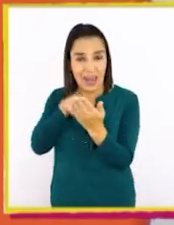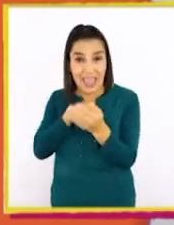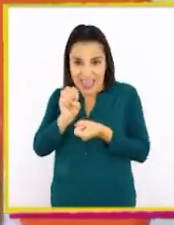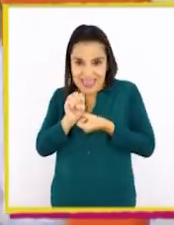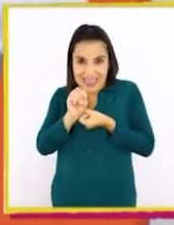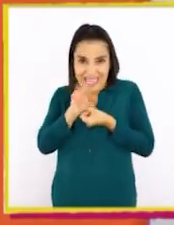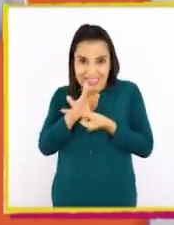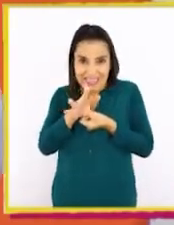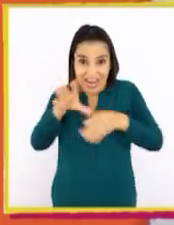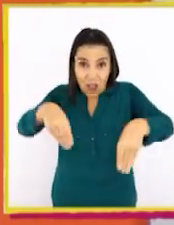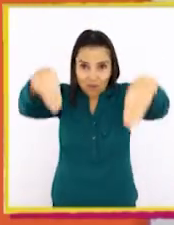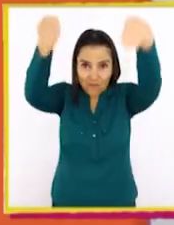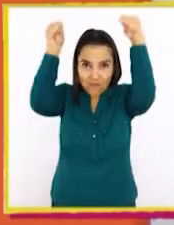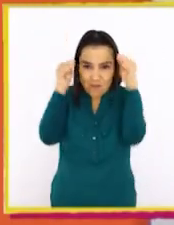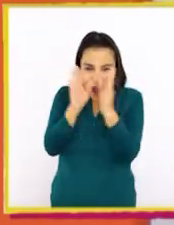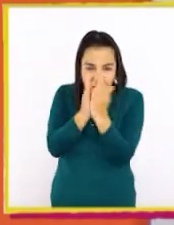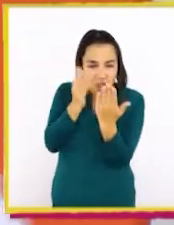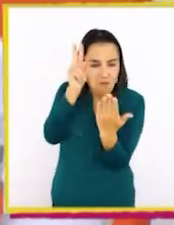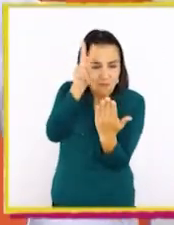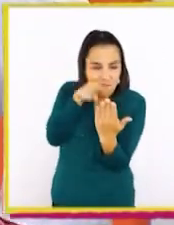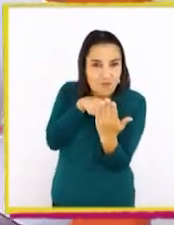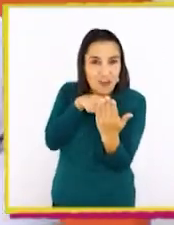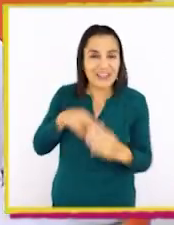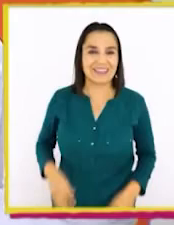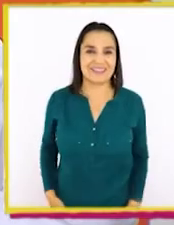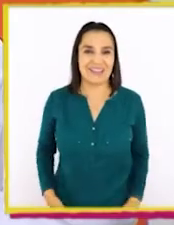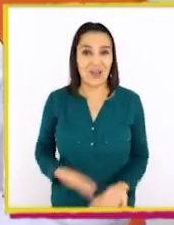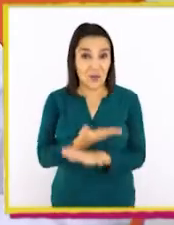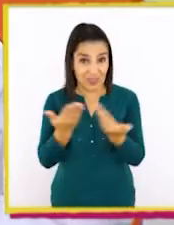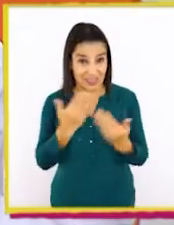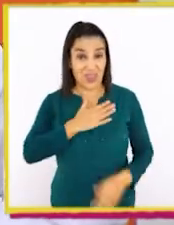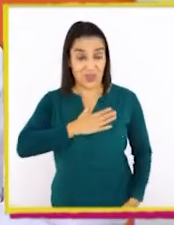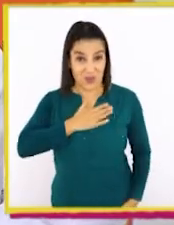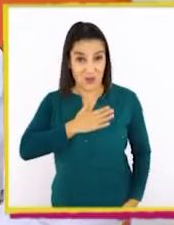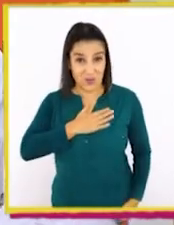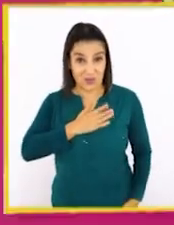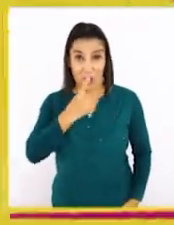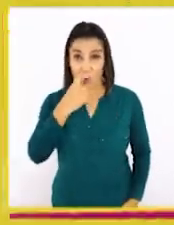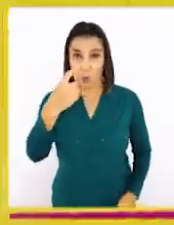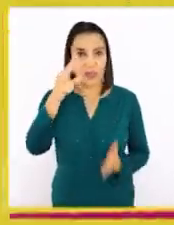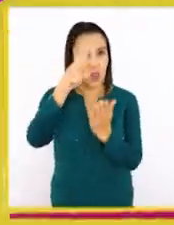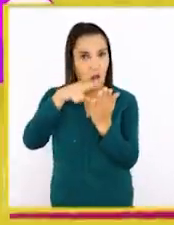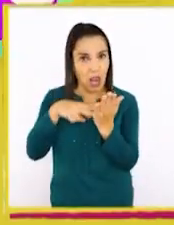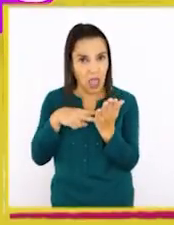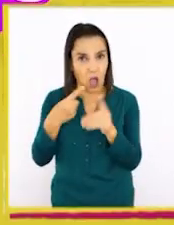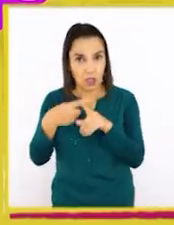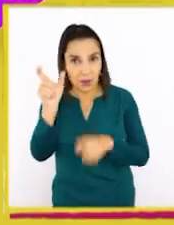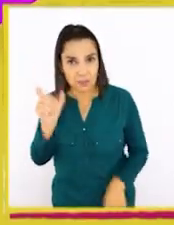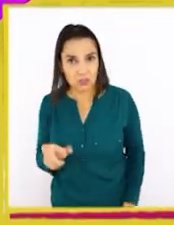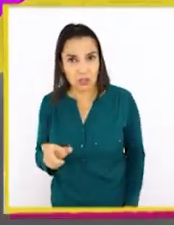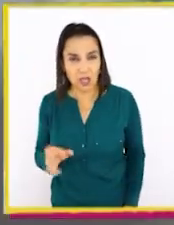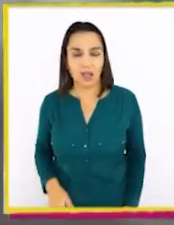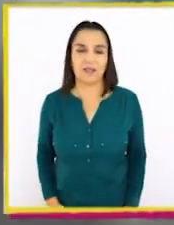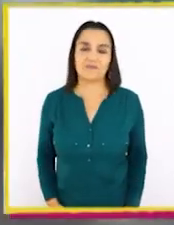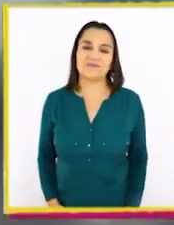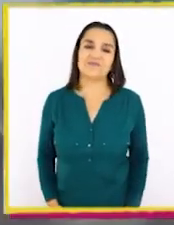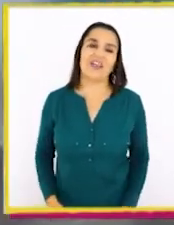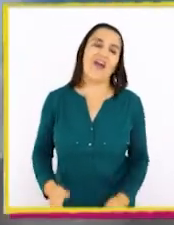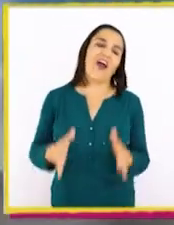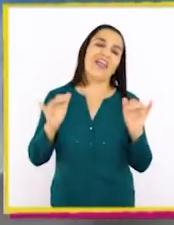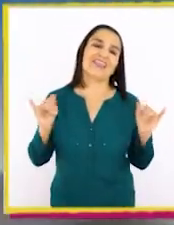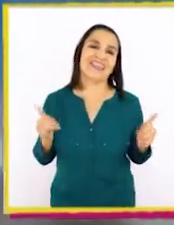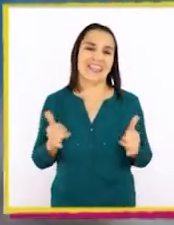linterna debajo de las sábanas. ¿Y a ustedes les gusta que les lean cuentos? ¡Es que es